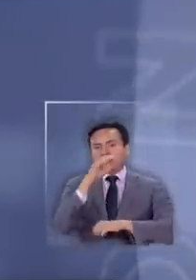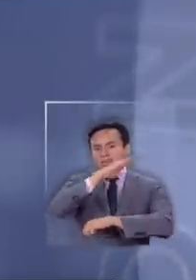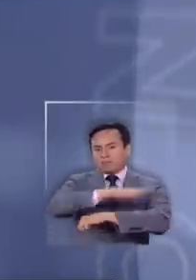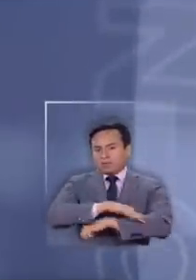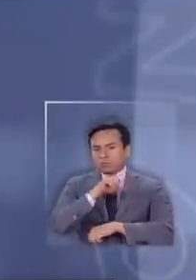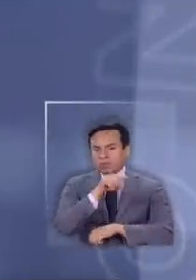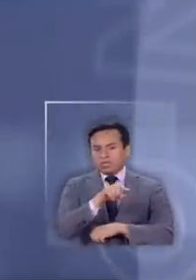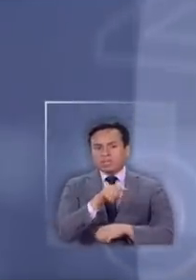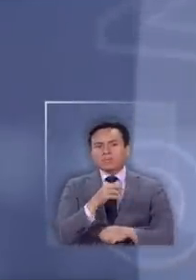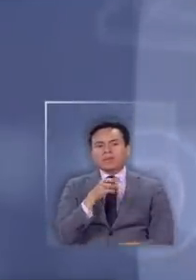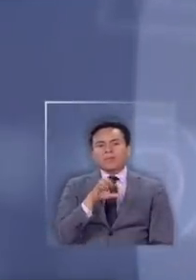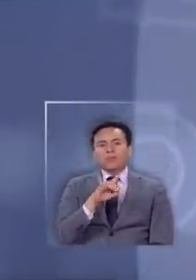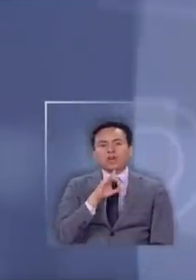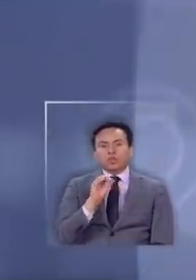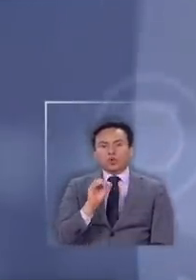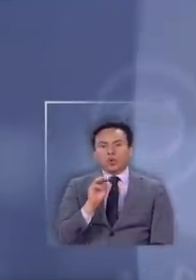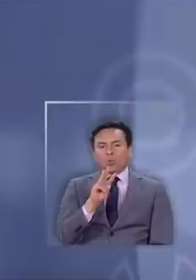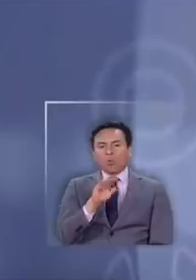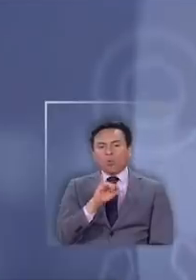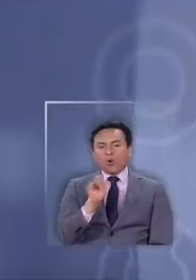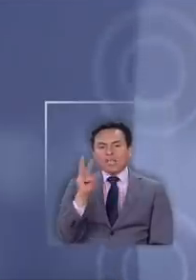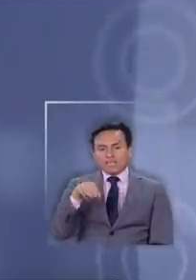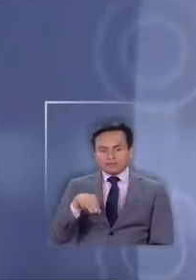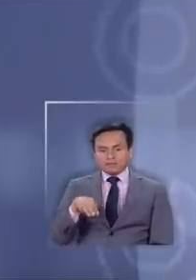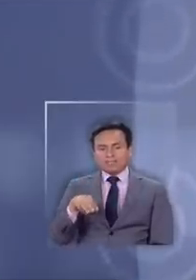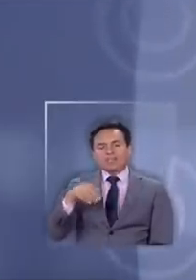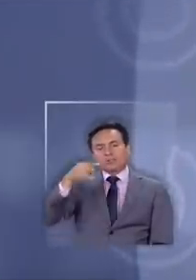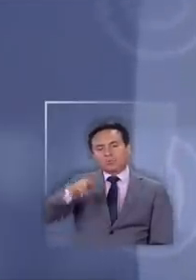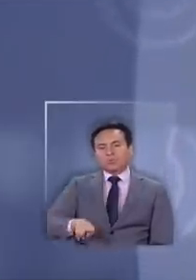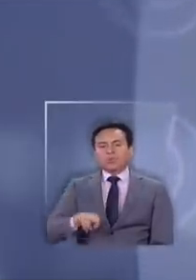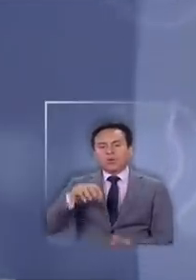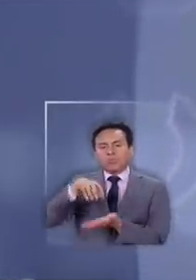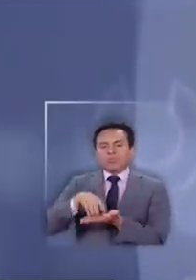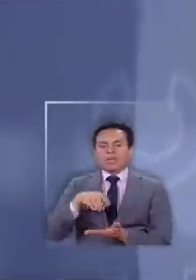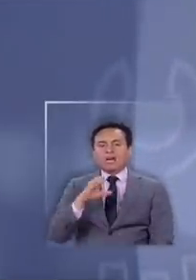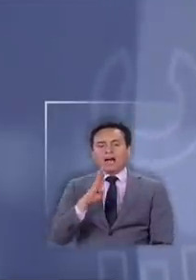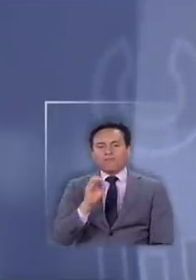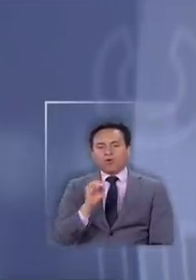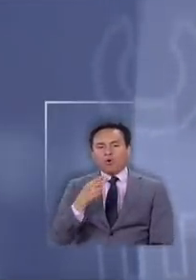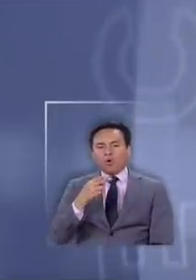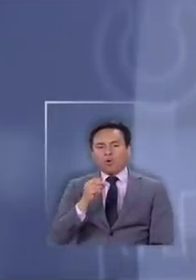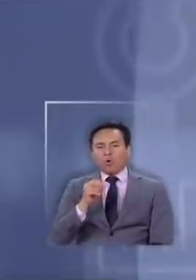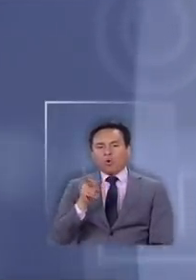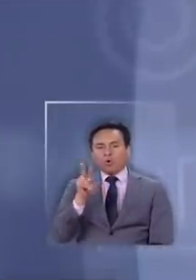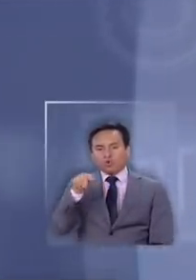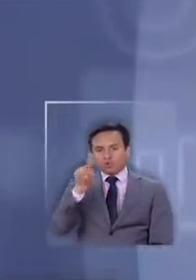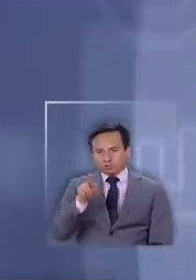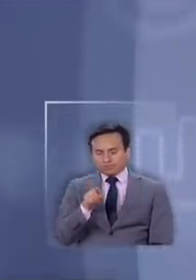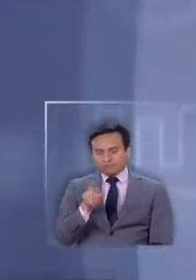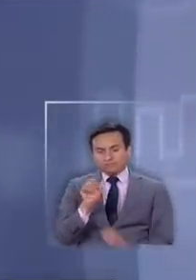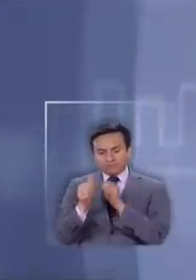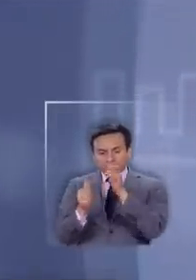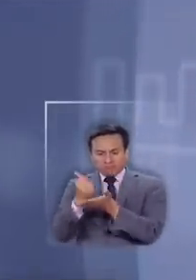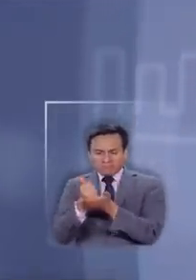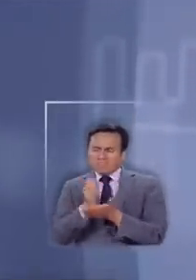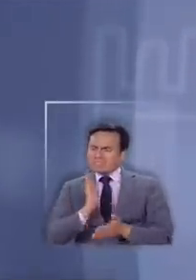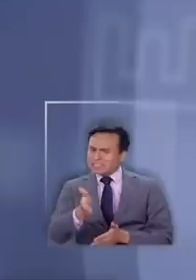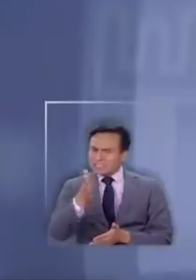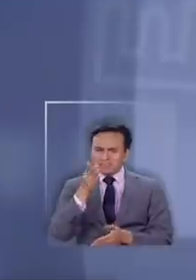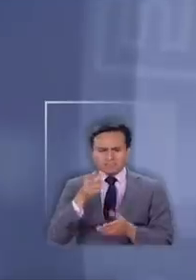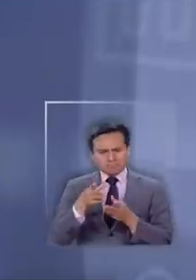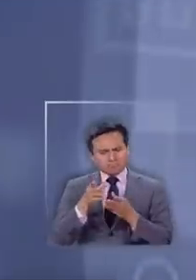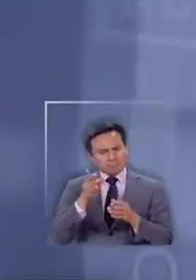y Puerto Williams en la comuna de Cabo de Hornos Alcaldes y autoridades exigen que se mantenga la medida